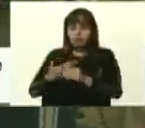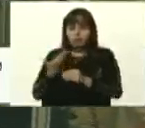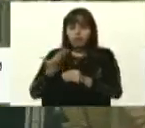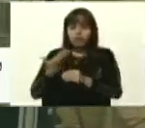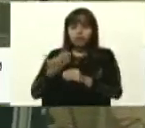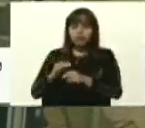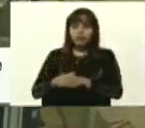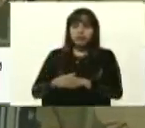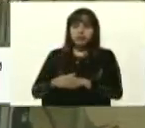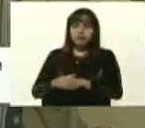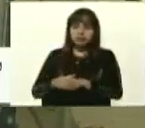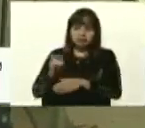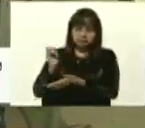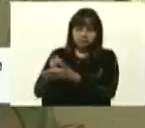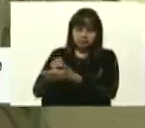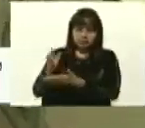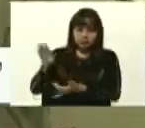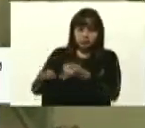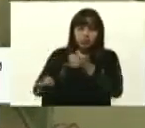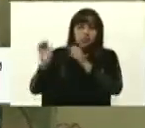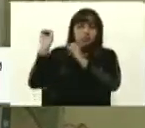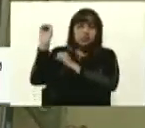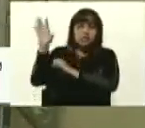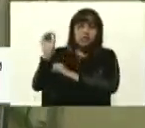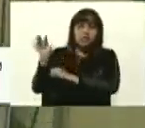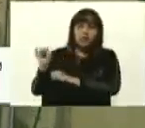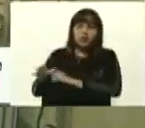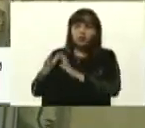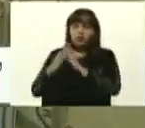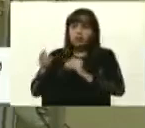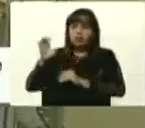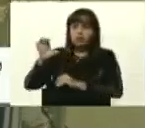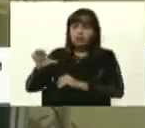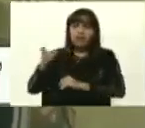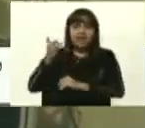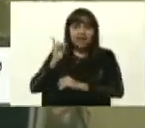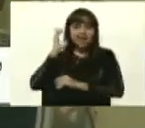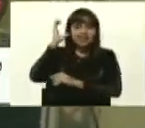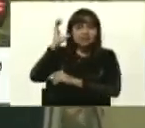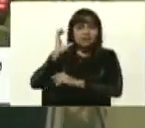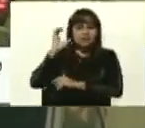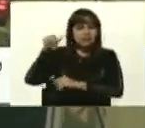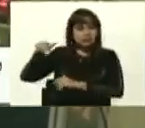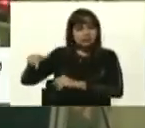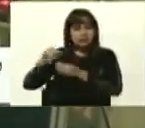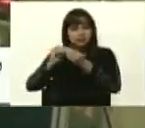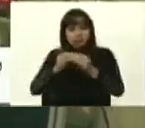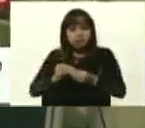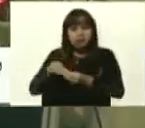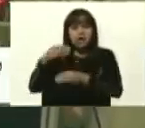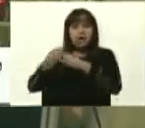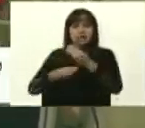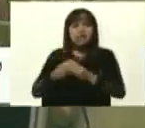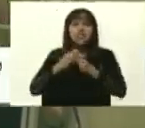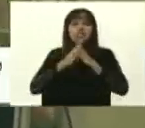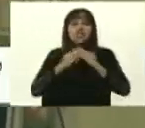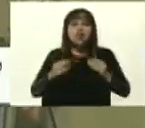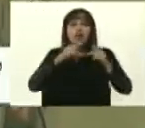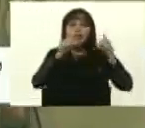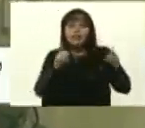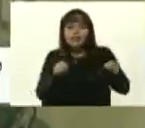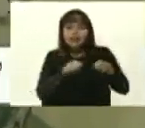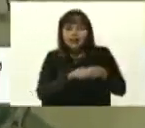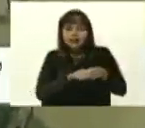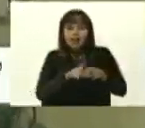en este caso, como producto para los semáforos de todo el país. Aquí hay capacidad, presidente, para producir todas las tarjetas